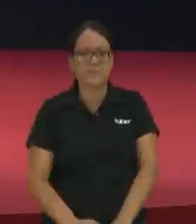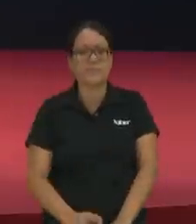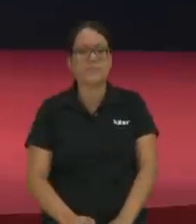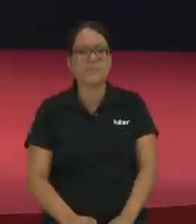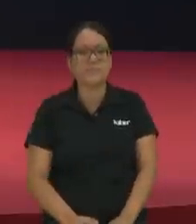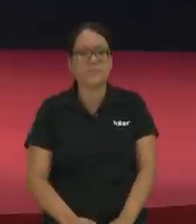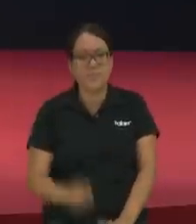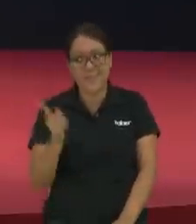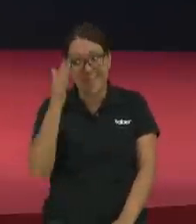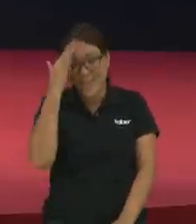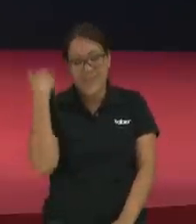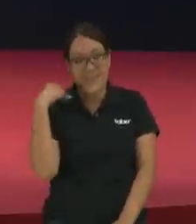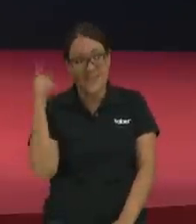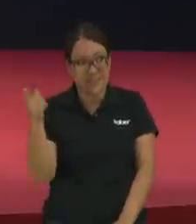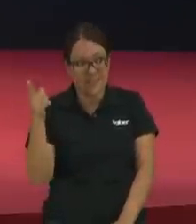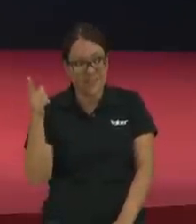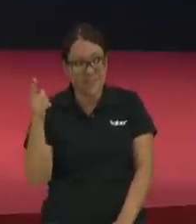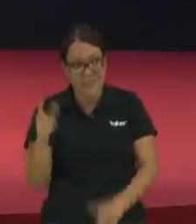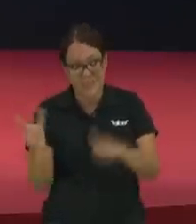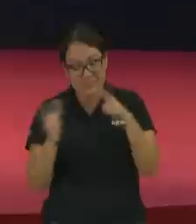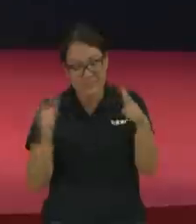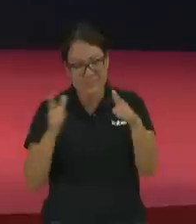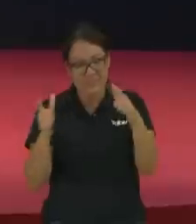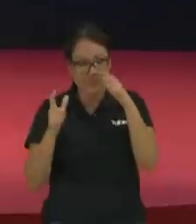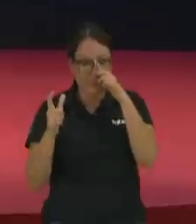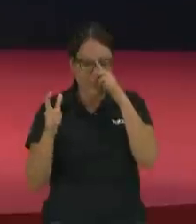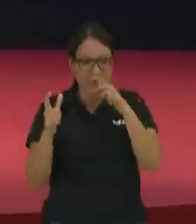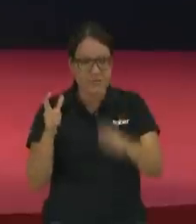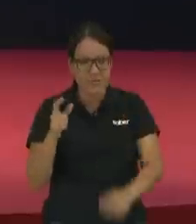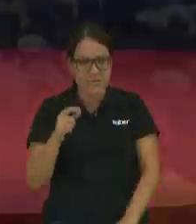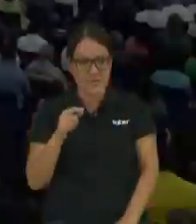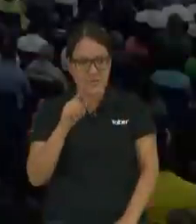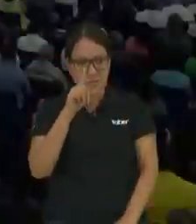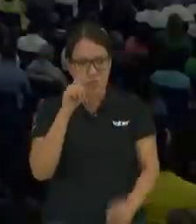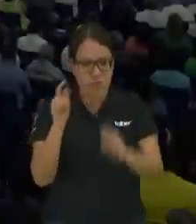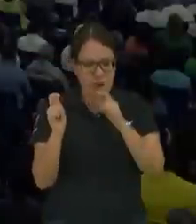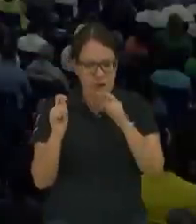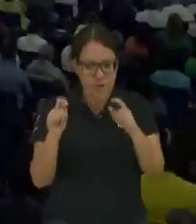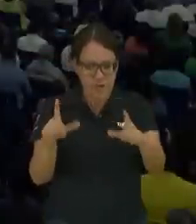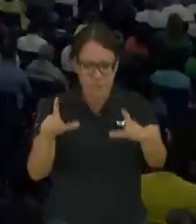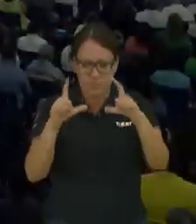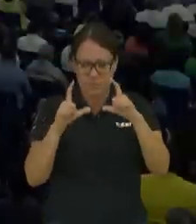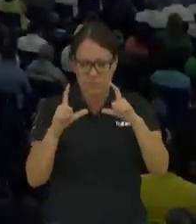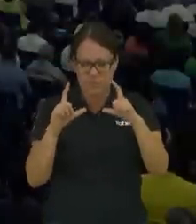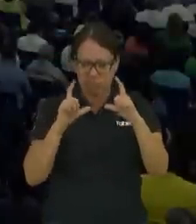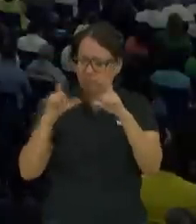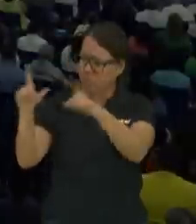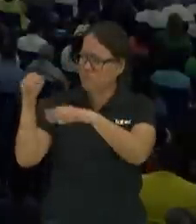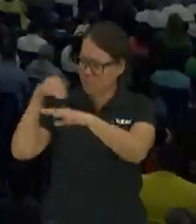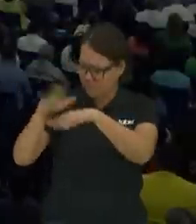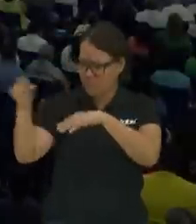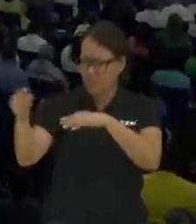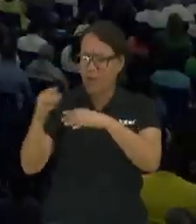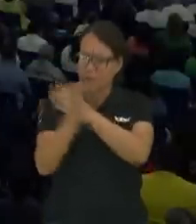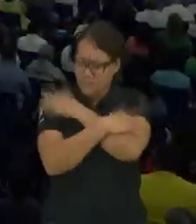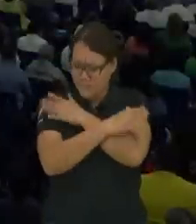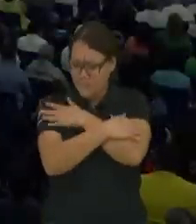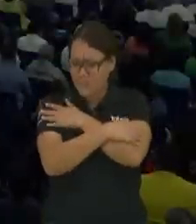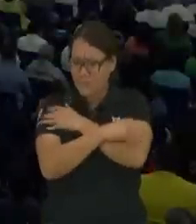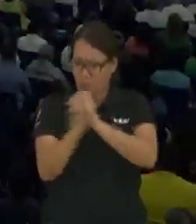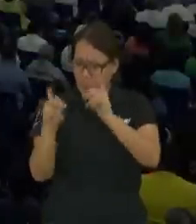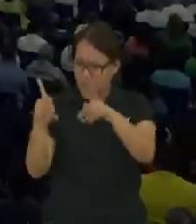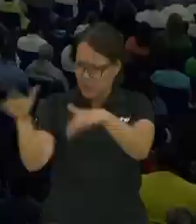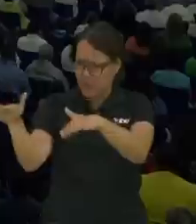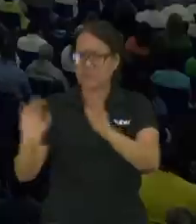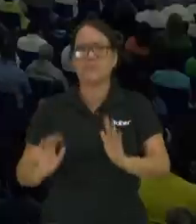y la señora de esta empresa cumplió años y aguas vivas le mandó una tarjetita felicidades fulano y fulana gracias por la oportunidad